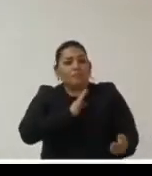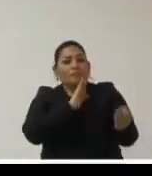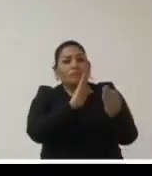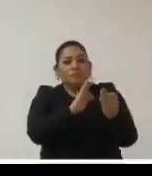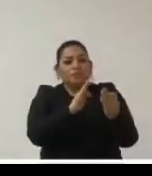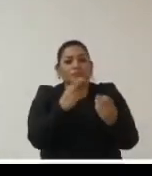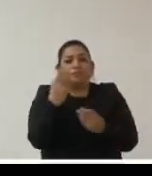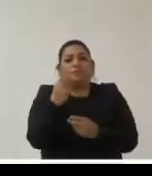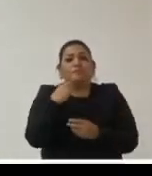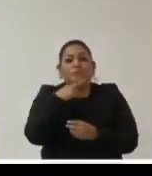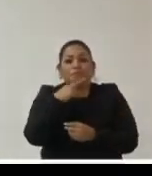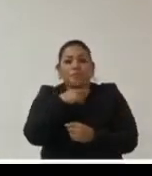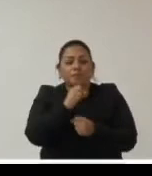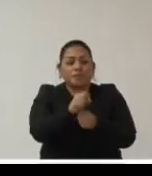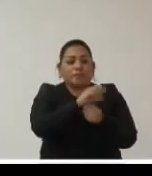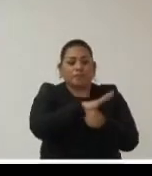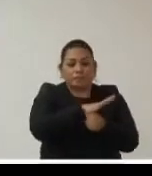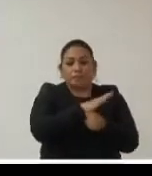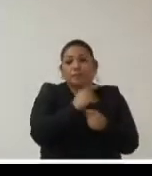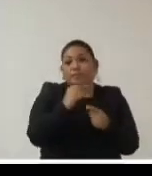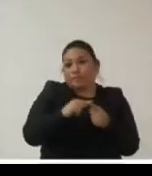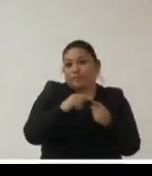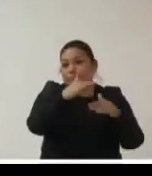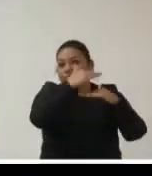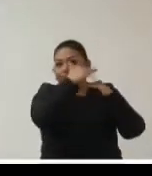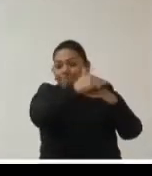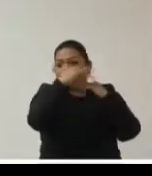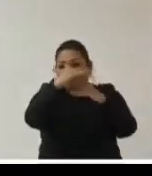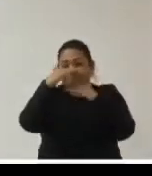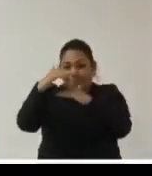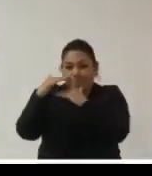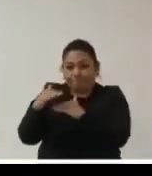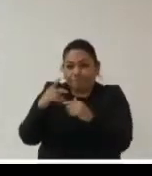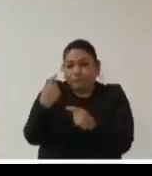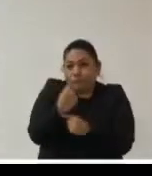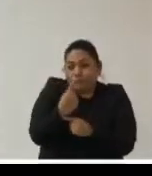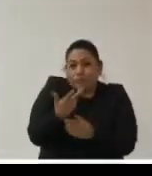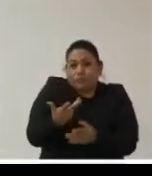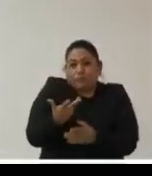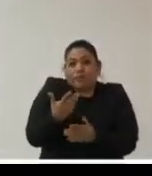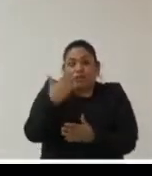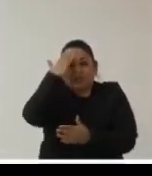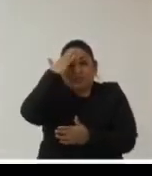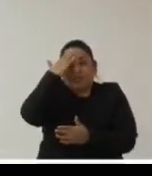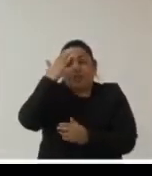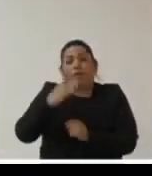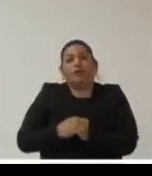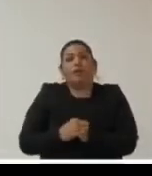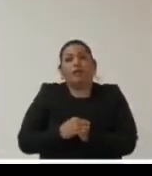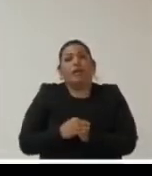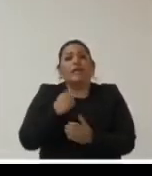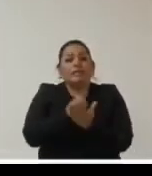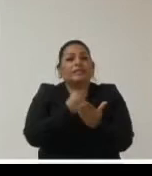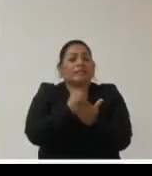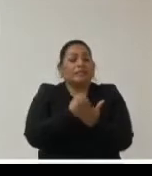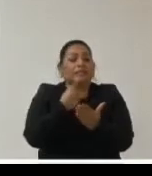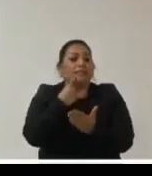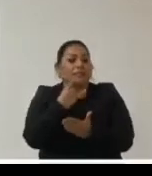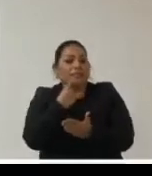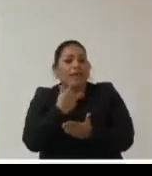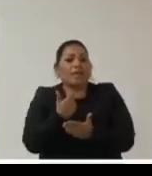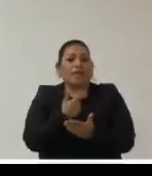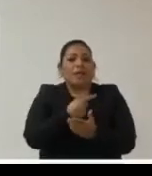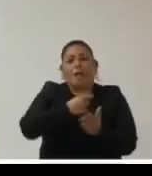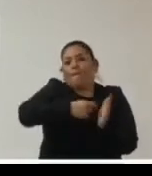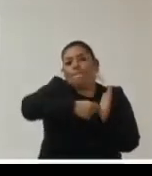esa emergencia sanitaria y los límites que las autoridades exigíamos desde